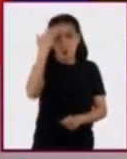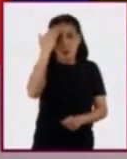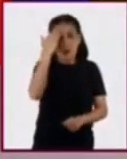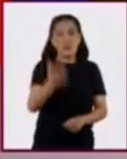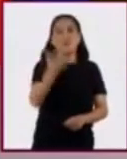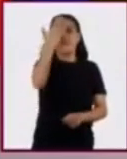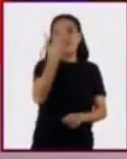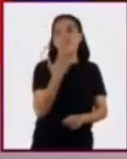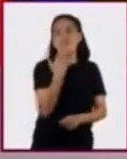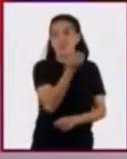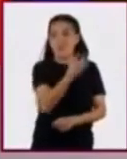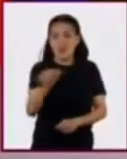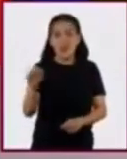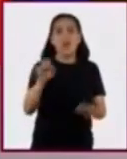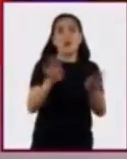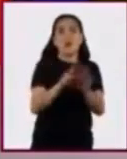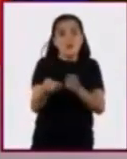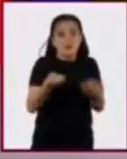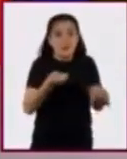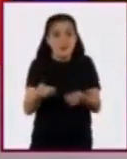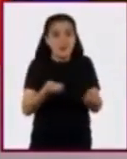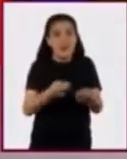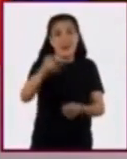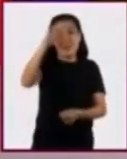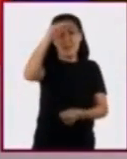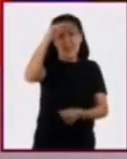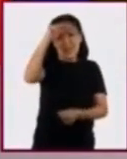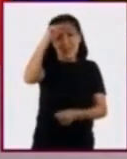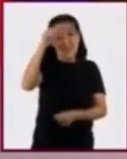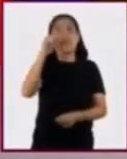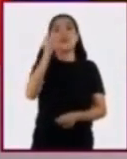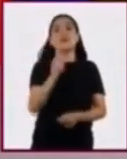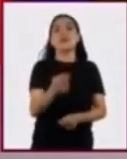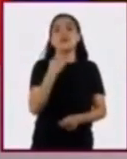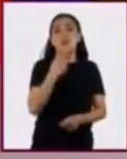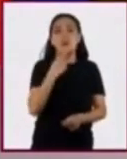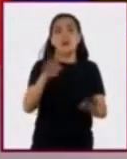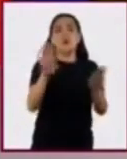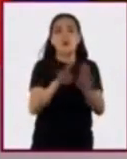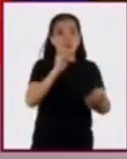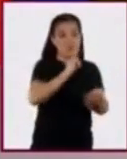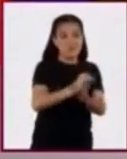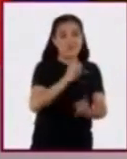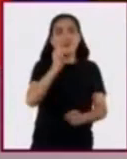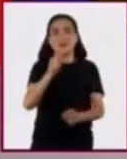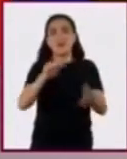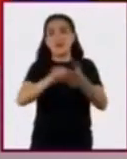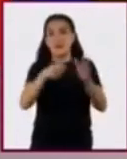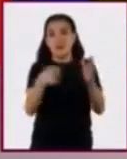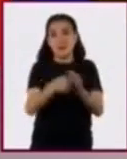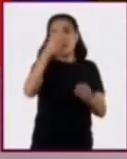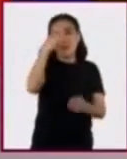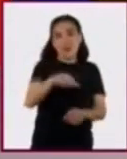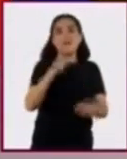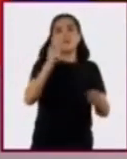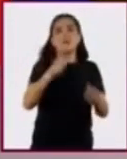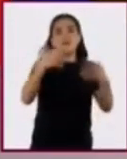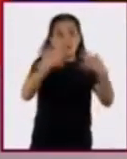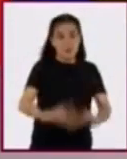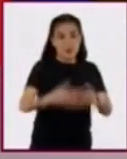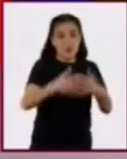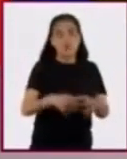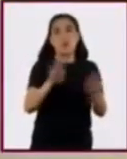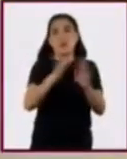habilidades, destrezas, inteligencia y el uso de medios técnicos, como las máquinas y las